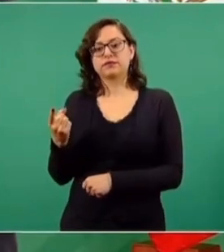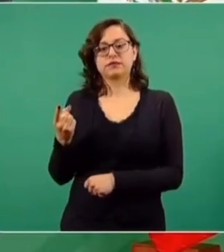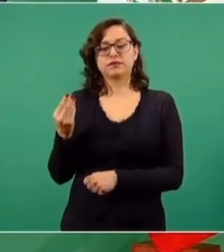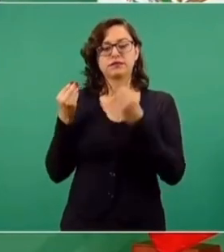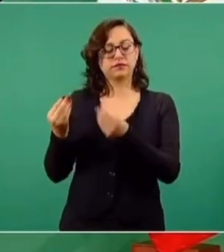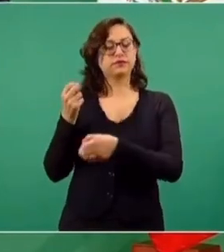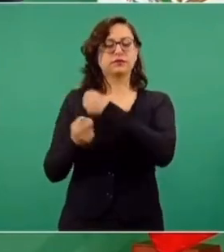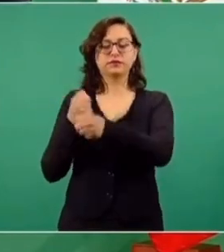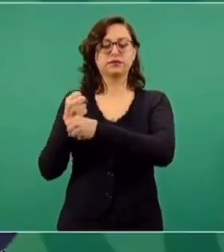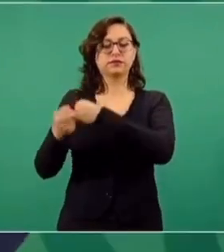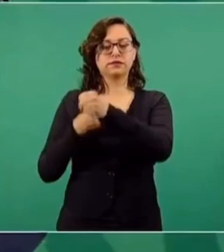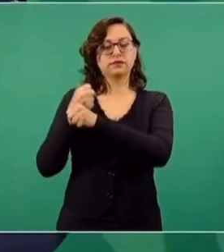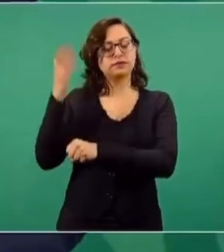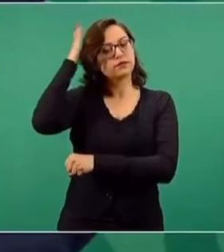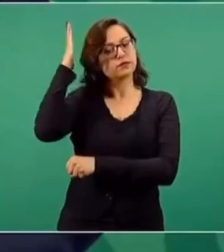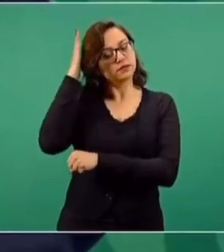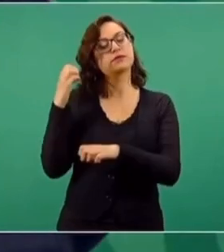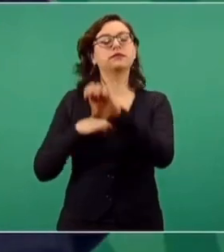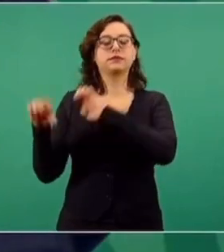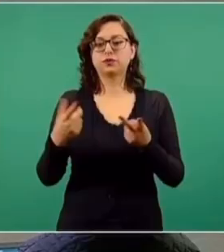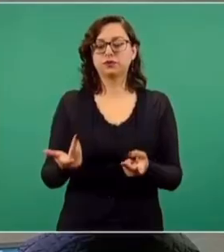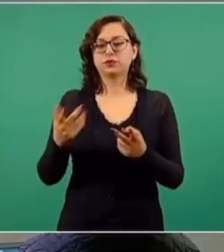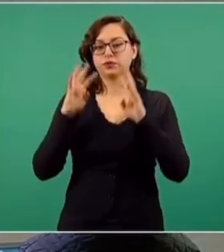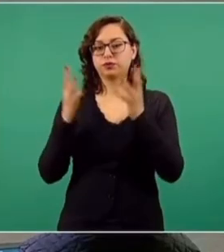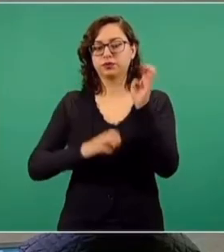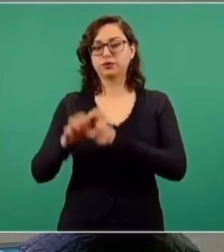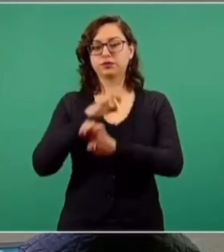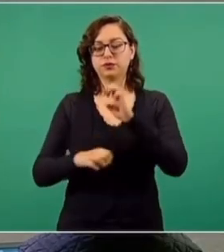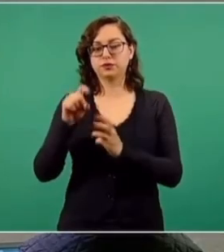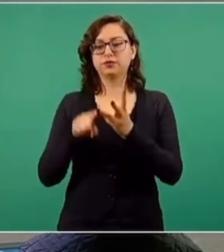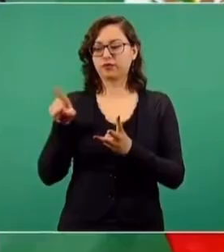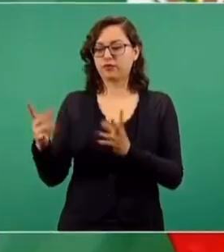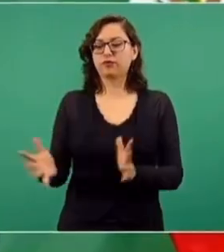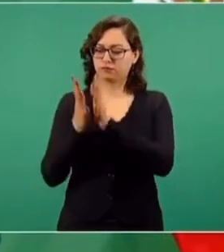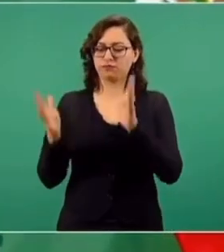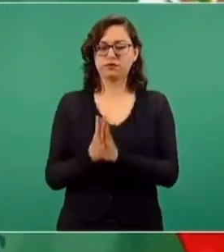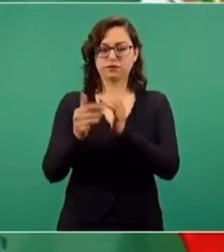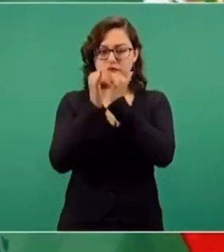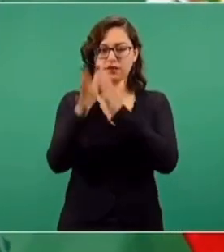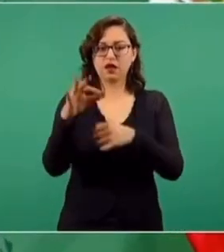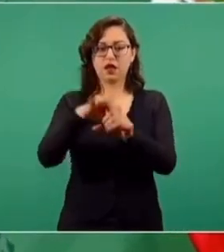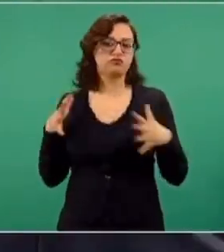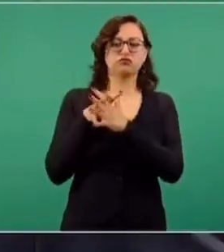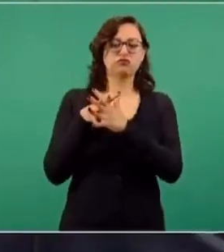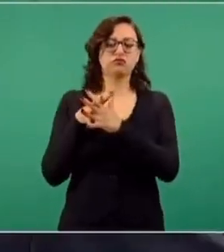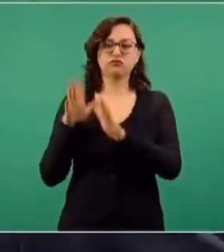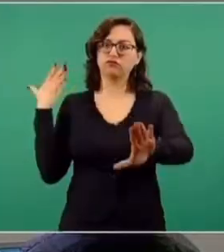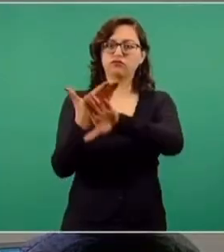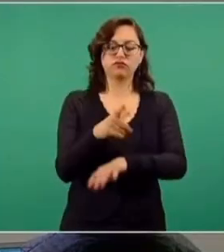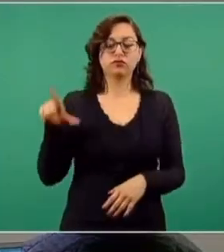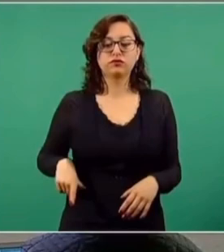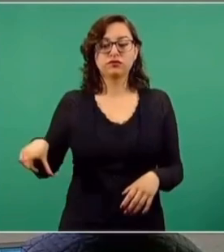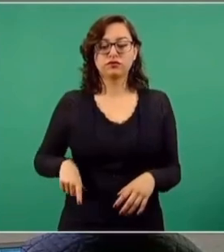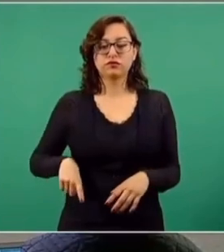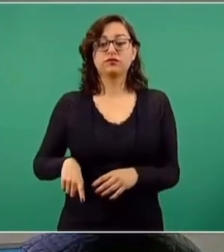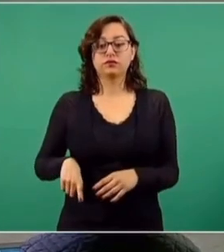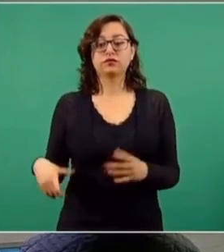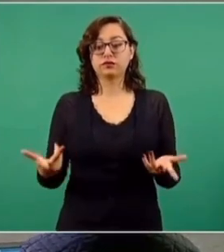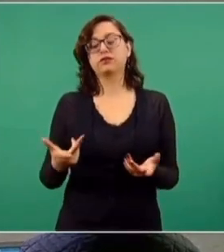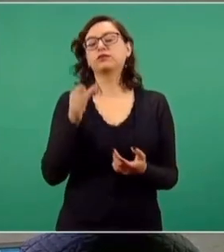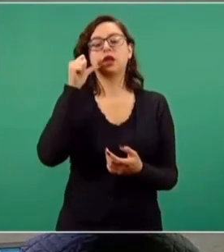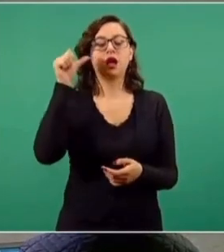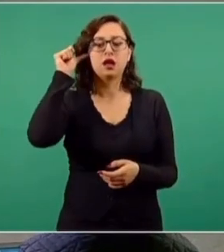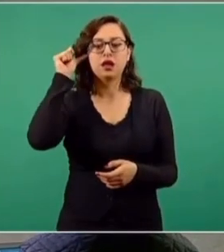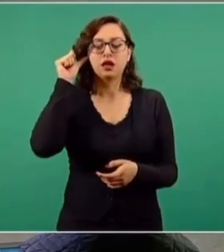el dirigente del sector empresarial de México. Participó en el fraude electoral del 2006. Por eso ayer se rasgaban las vestiduras